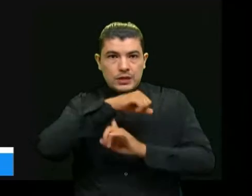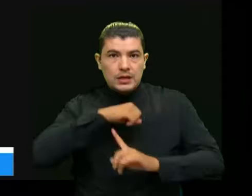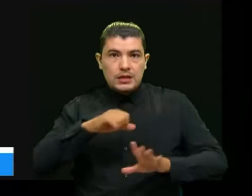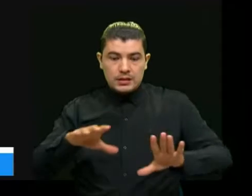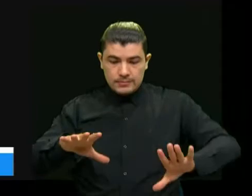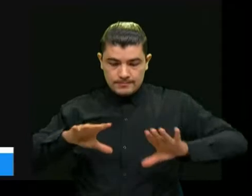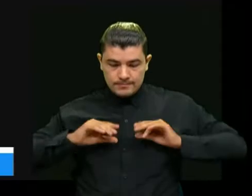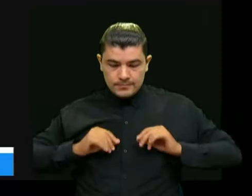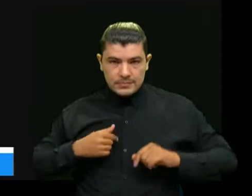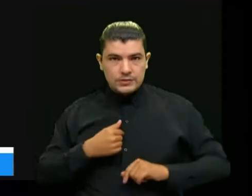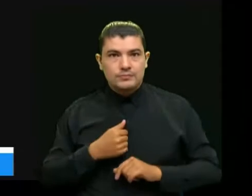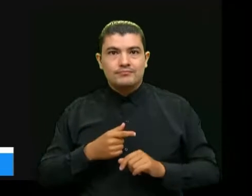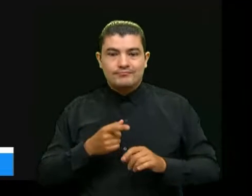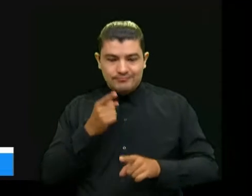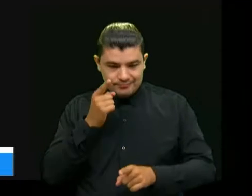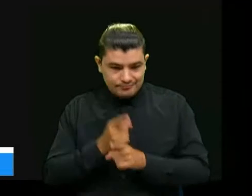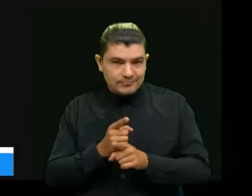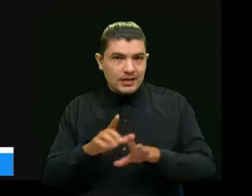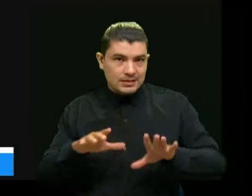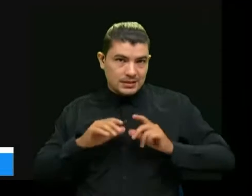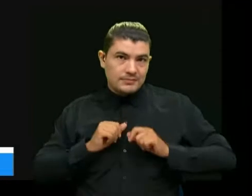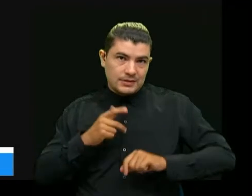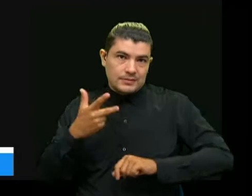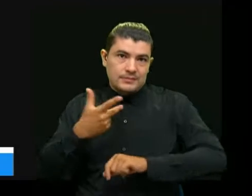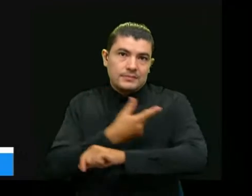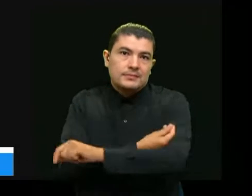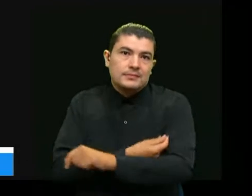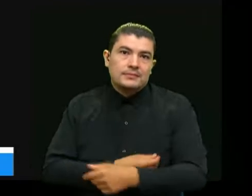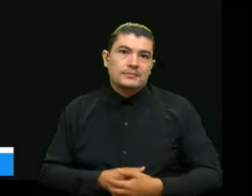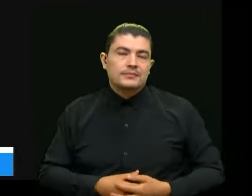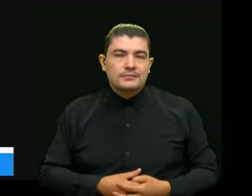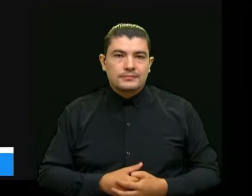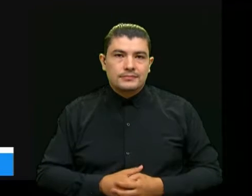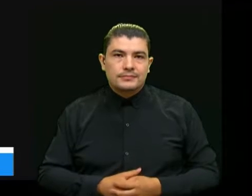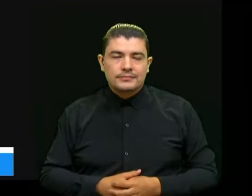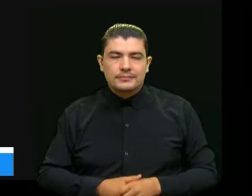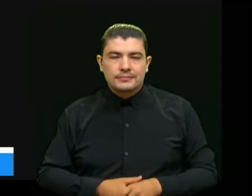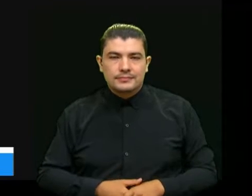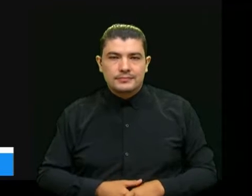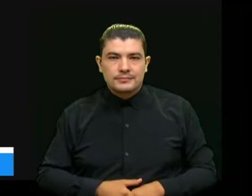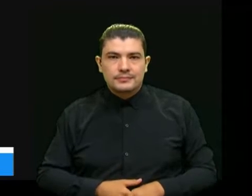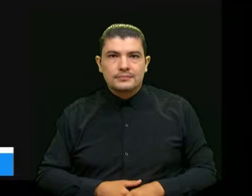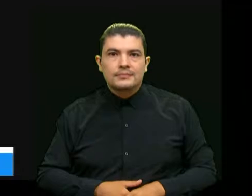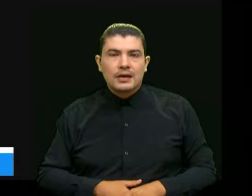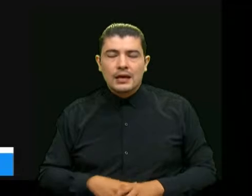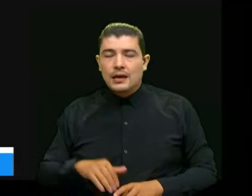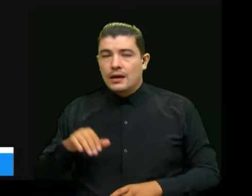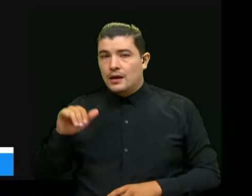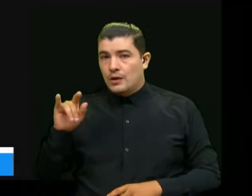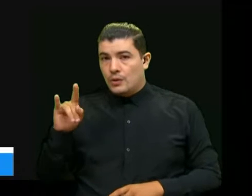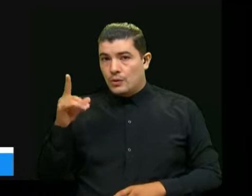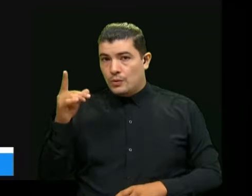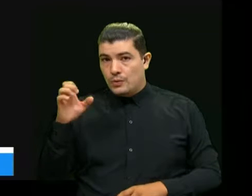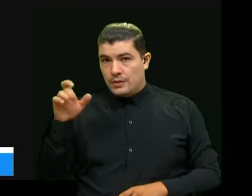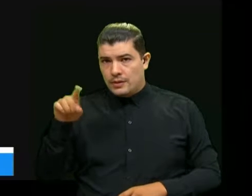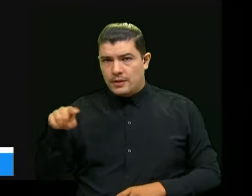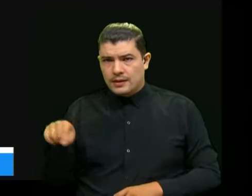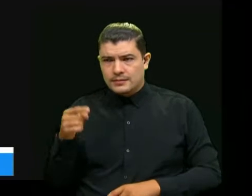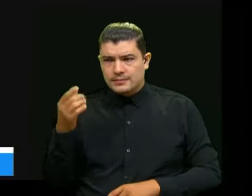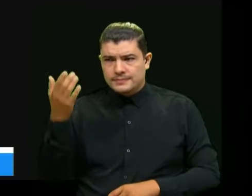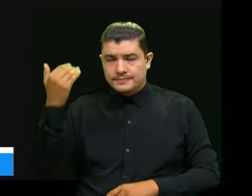hecho de asumir medidas preventivas como la vacunación la UDES desde un principio formó